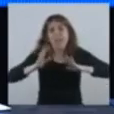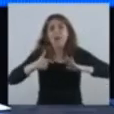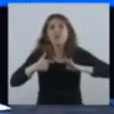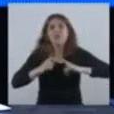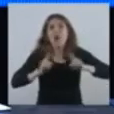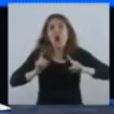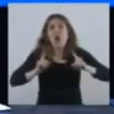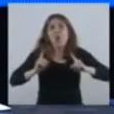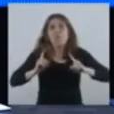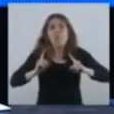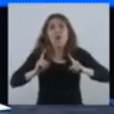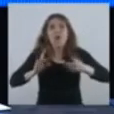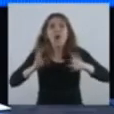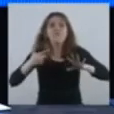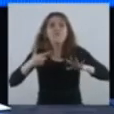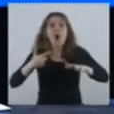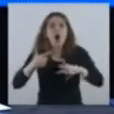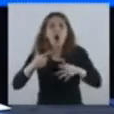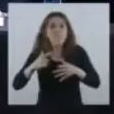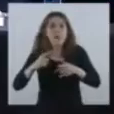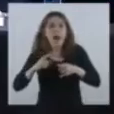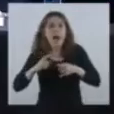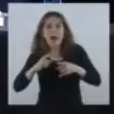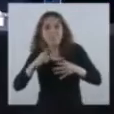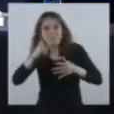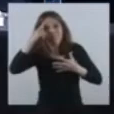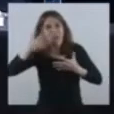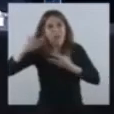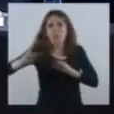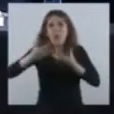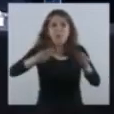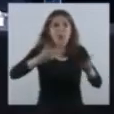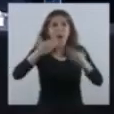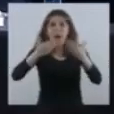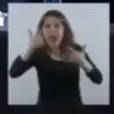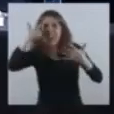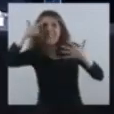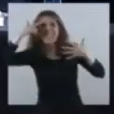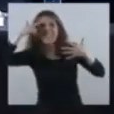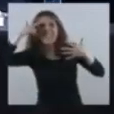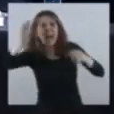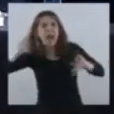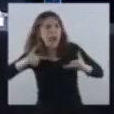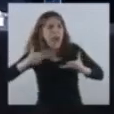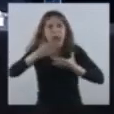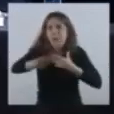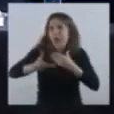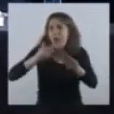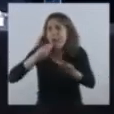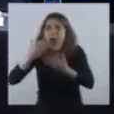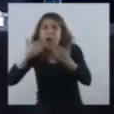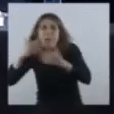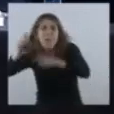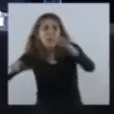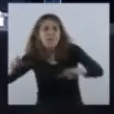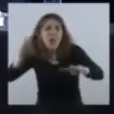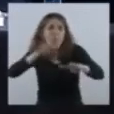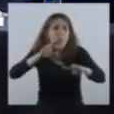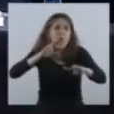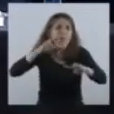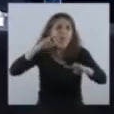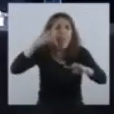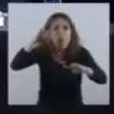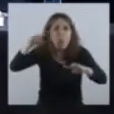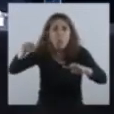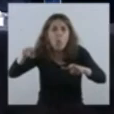ejercer mi senaduría como me gustaría ejercerla, hablando con la gente, hablando con los hombres, con las mujeres uruguayas, así